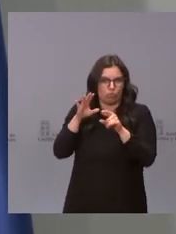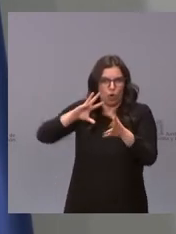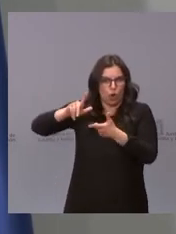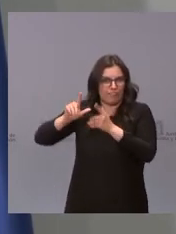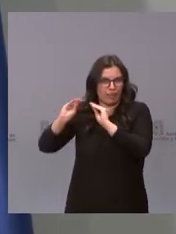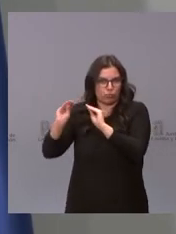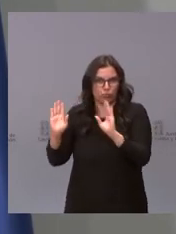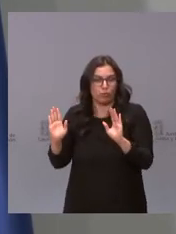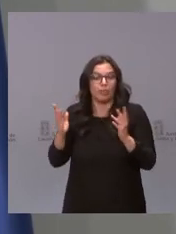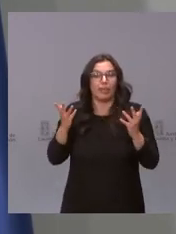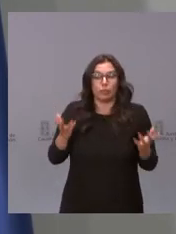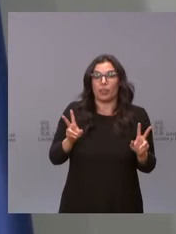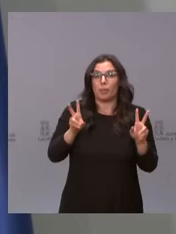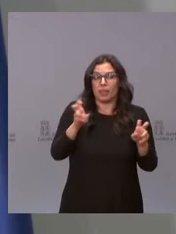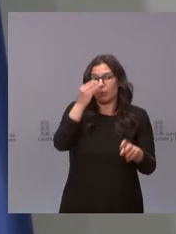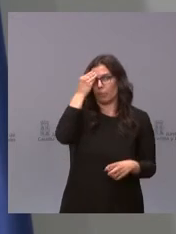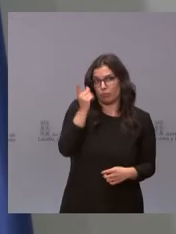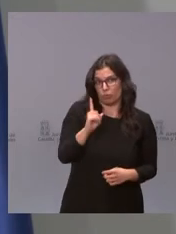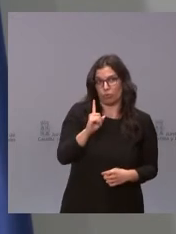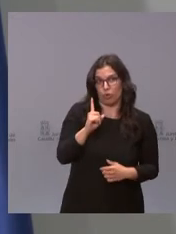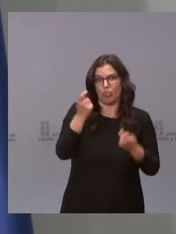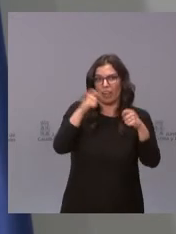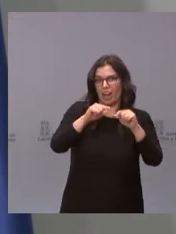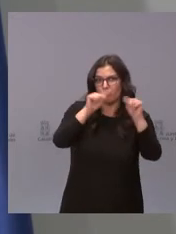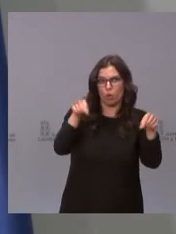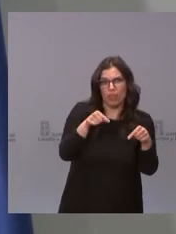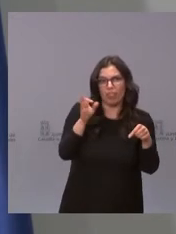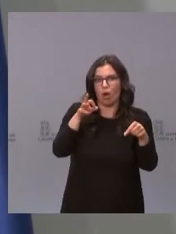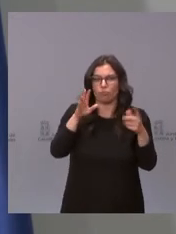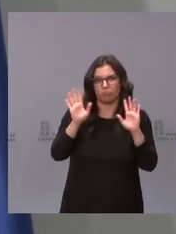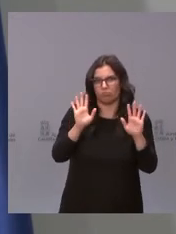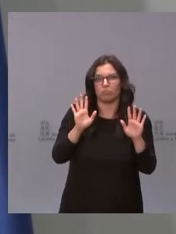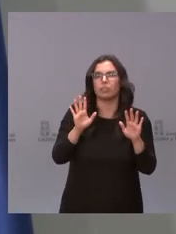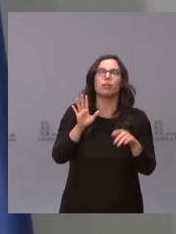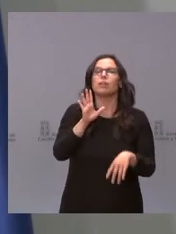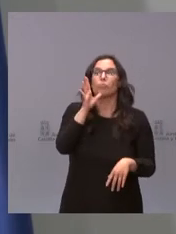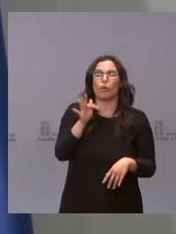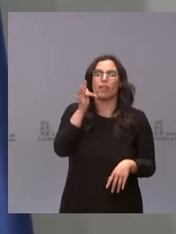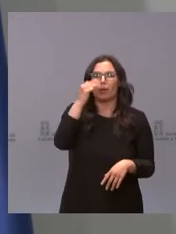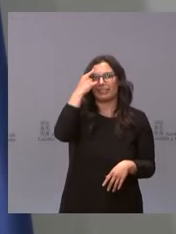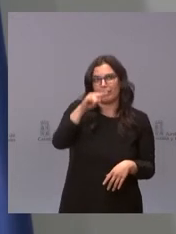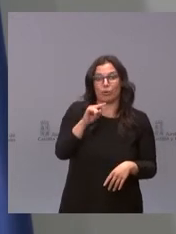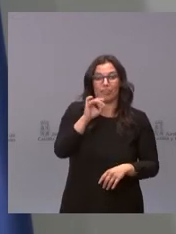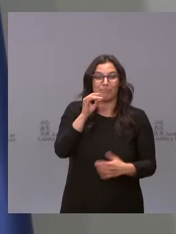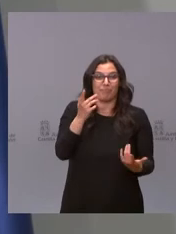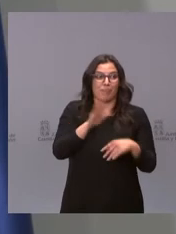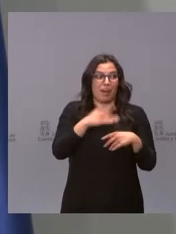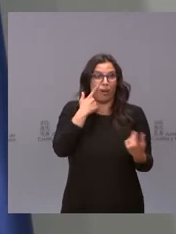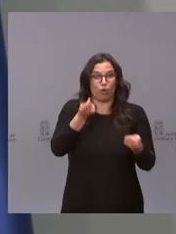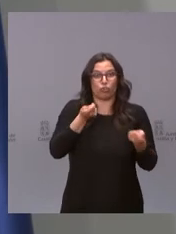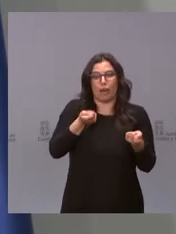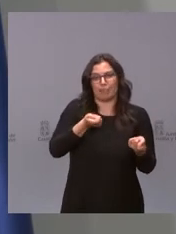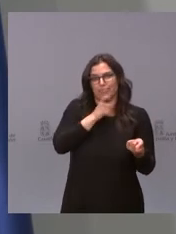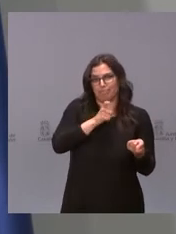En principio, no nos lo planteamos, porque además sabemos de las dificultades logísticas, porque así nos lo ha comentado